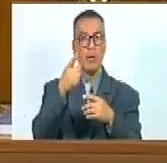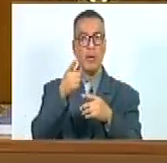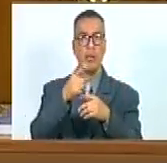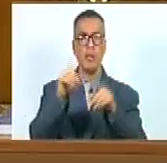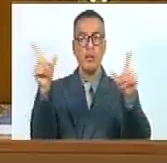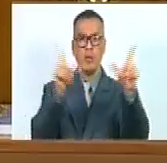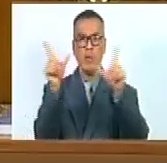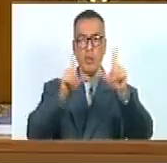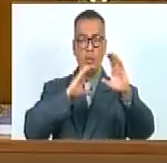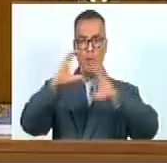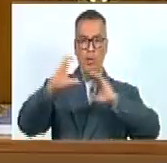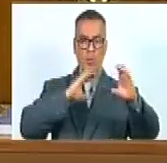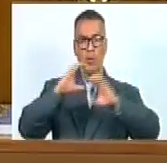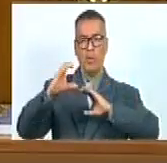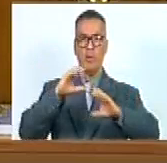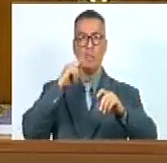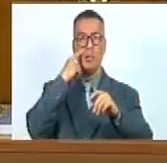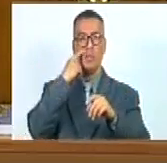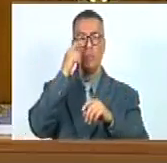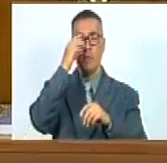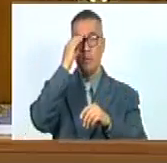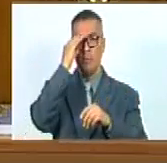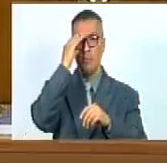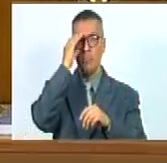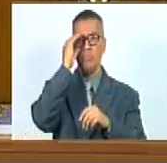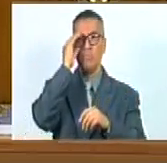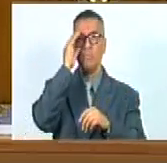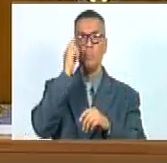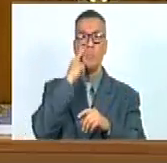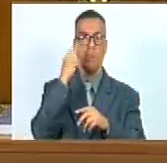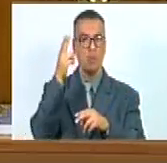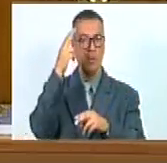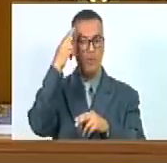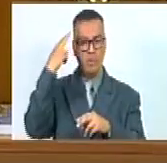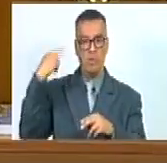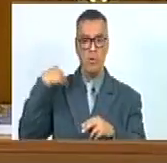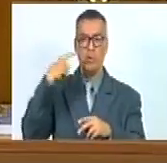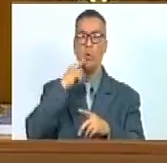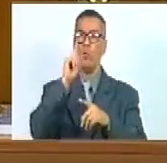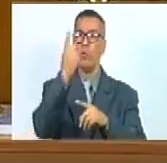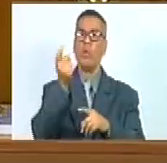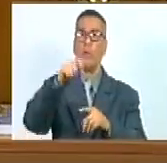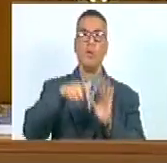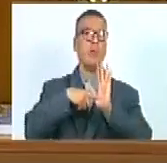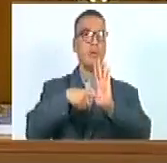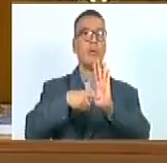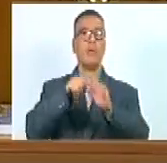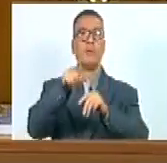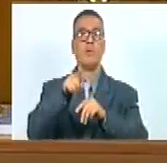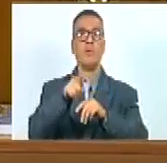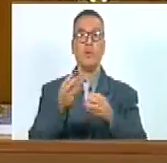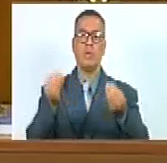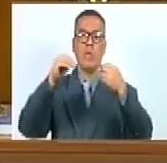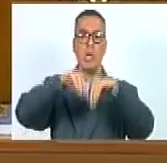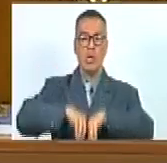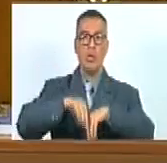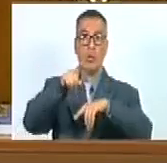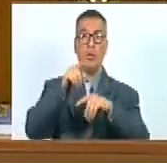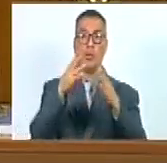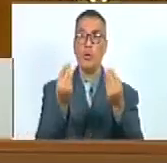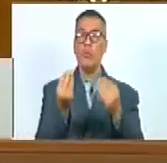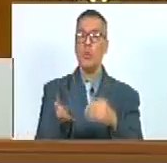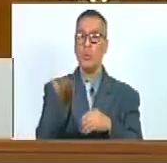de los medios de comunicación Tengo el honor Una vez más de presentar Un acuerdo de suma